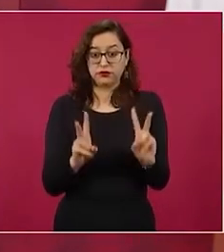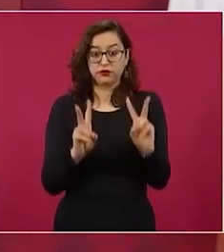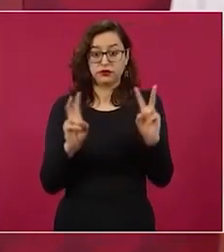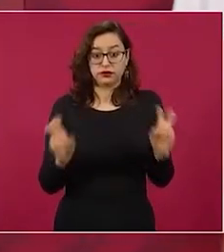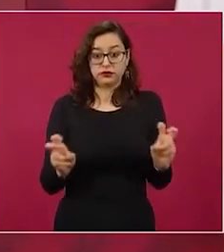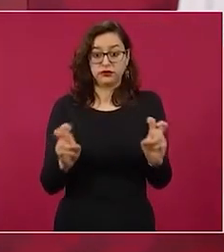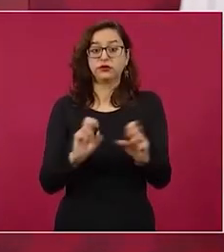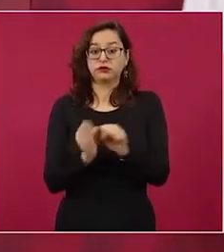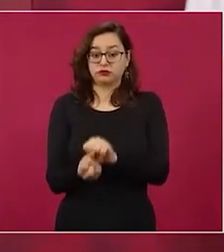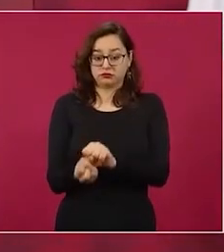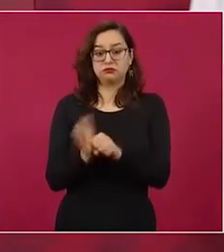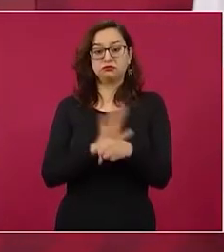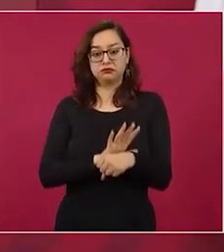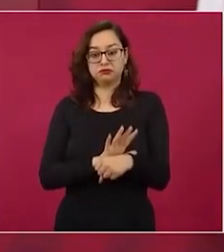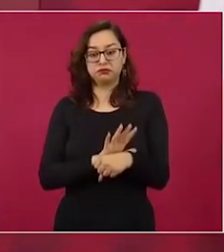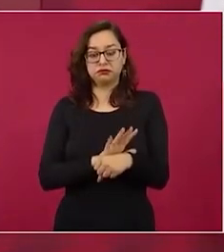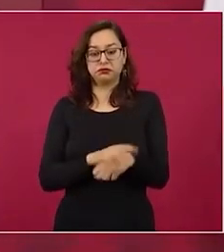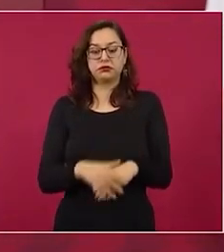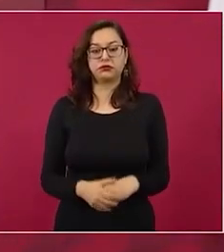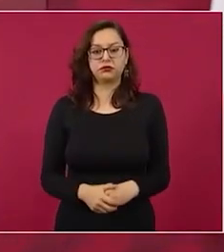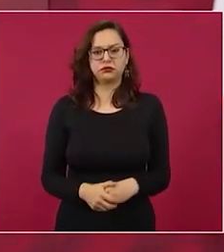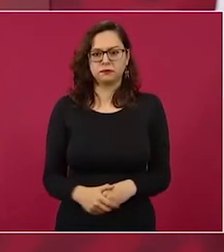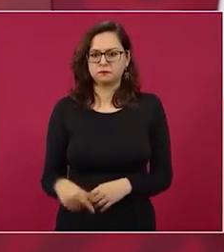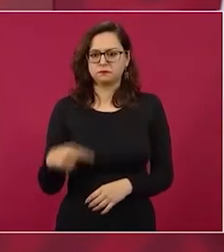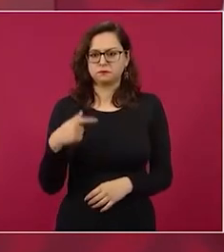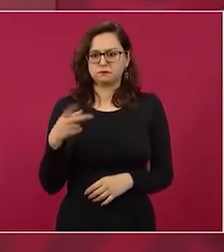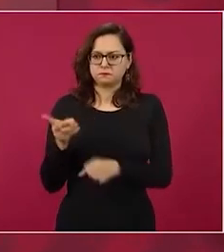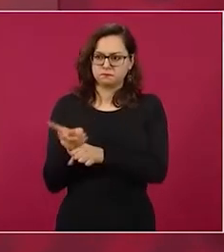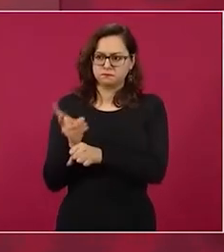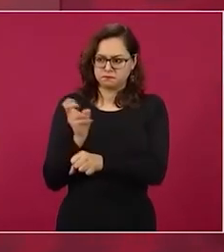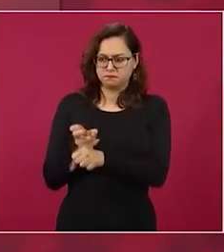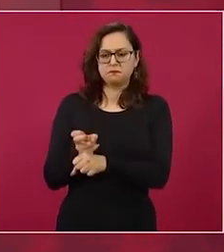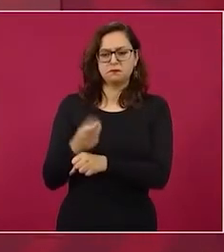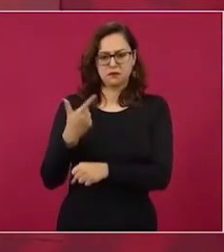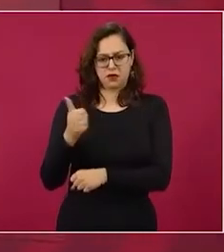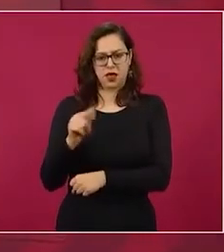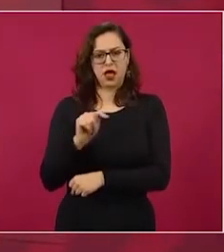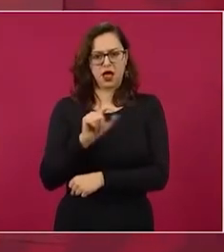COVID no dudé invitar